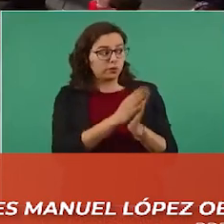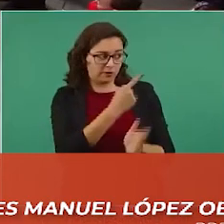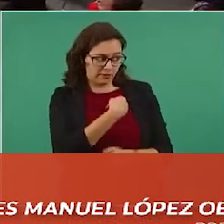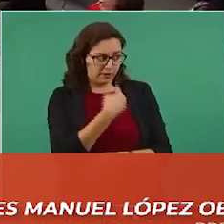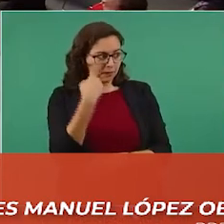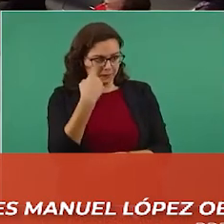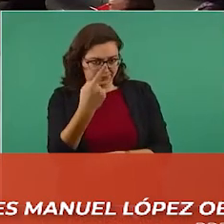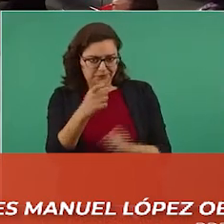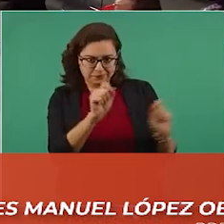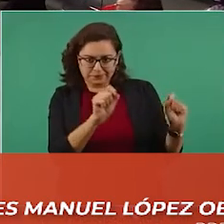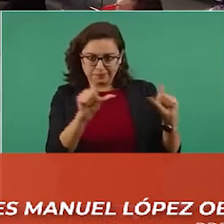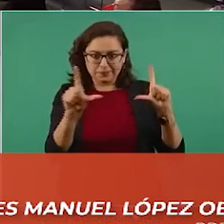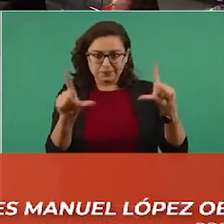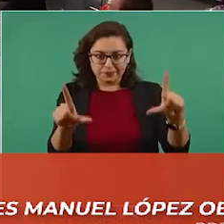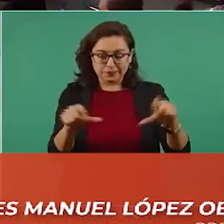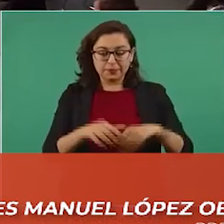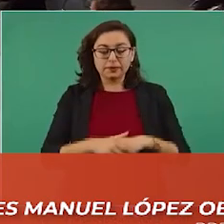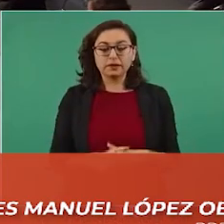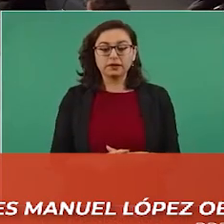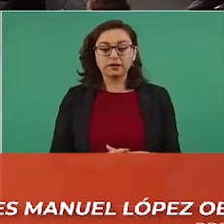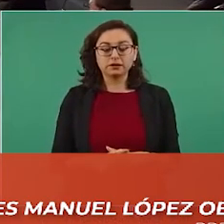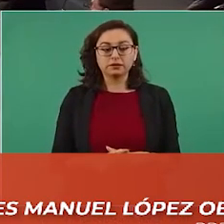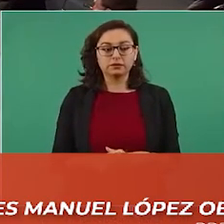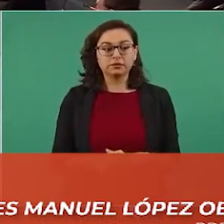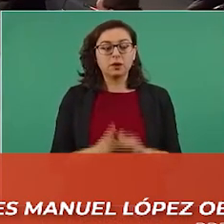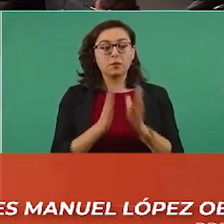de pedirle a Laura